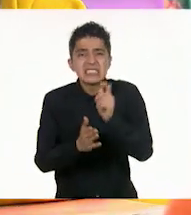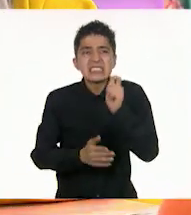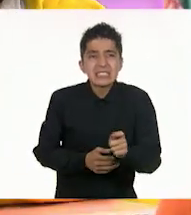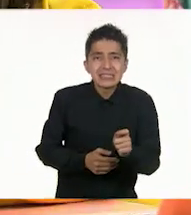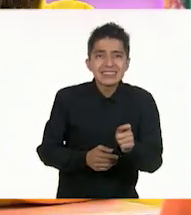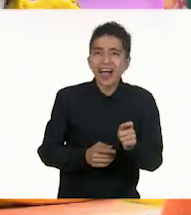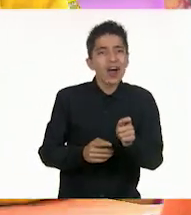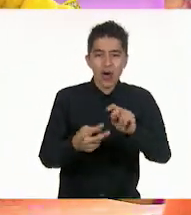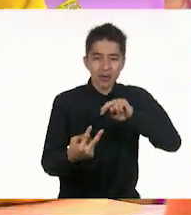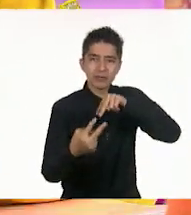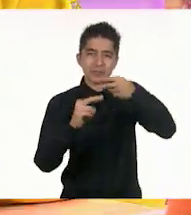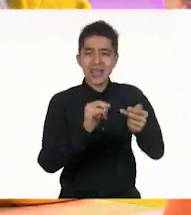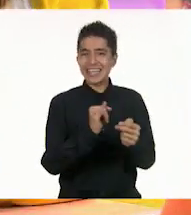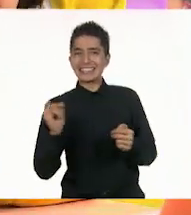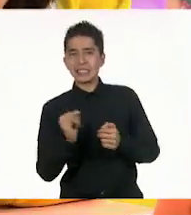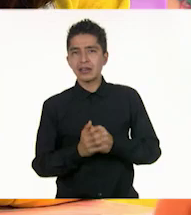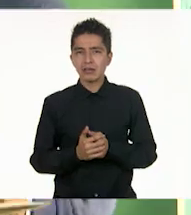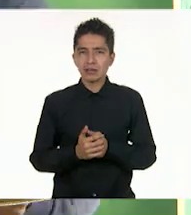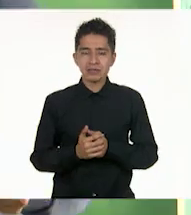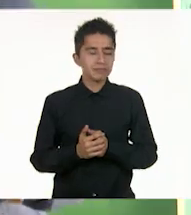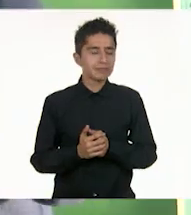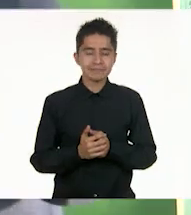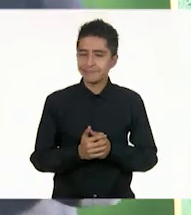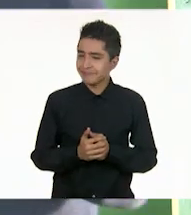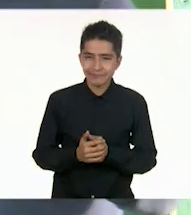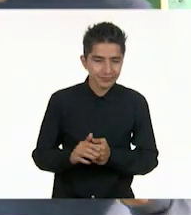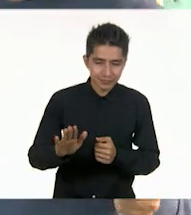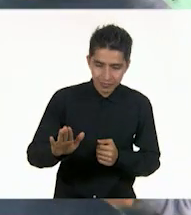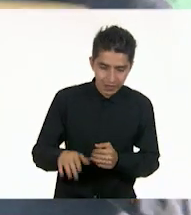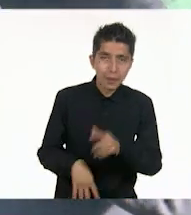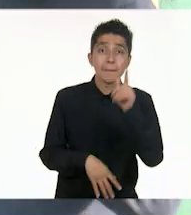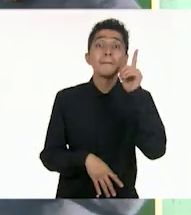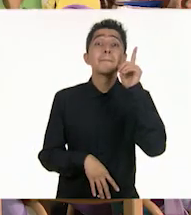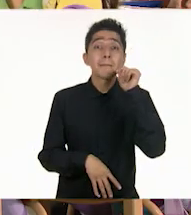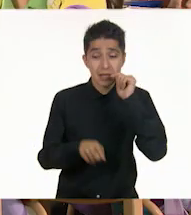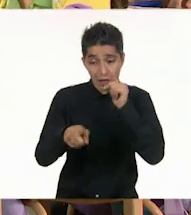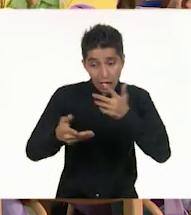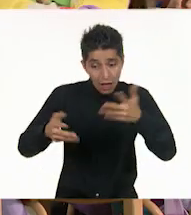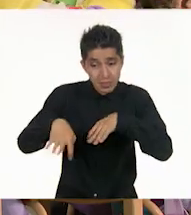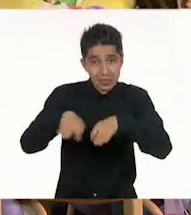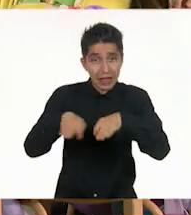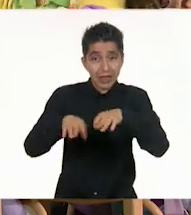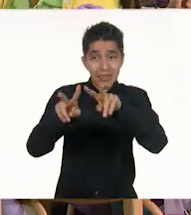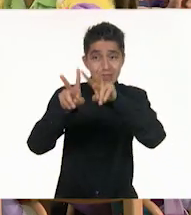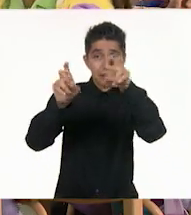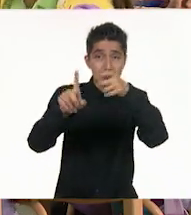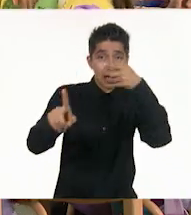profe? No. Y pongan atención porque mañana van a tener que hacer un trabajo sobre esto.